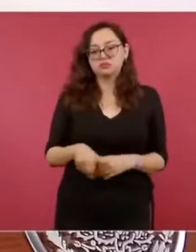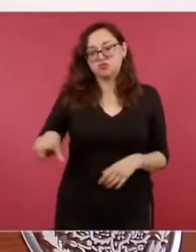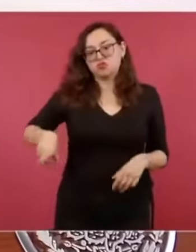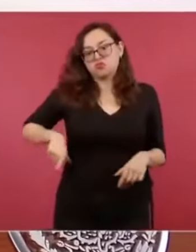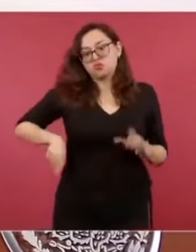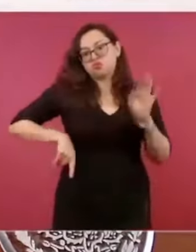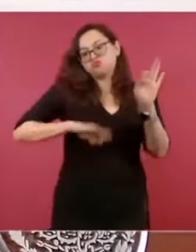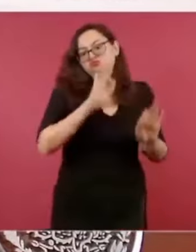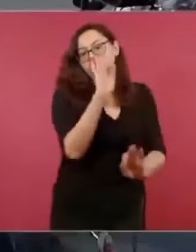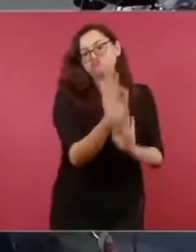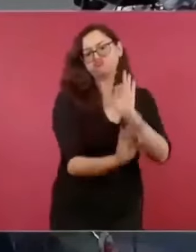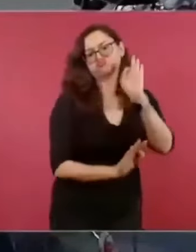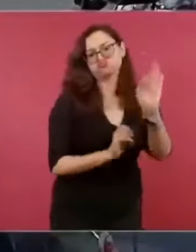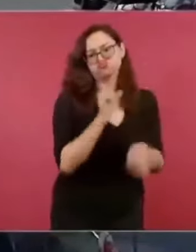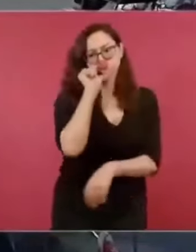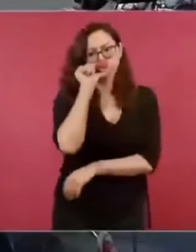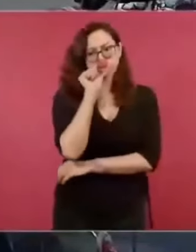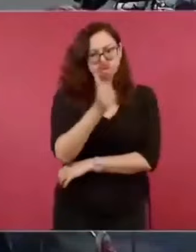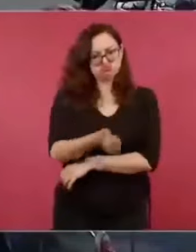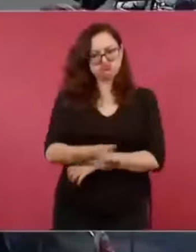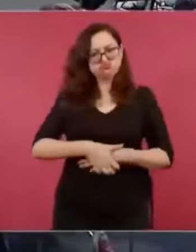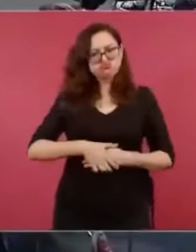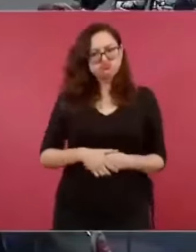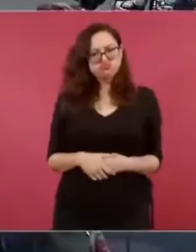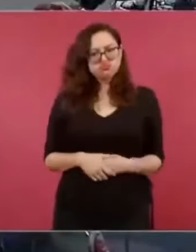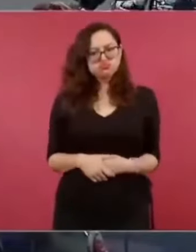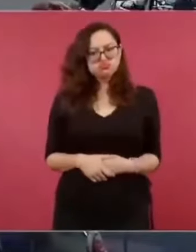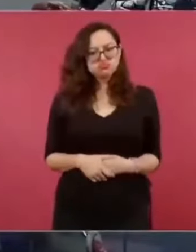ponlo.